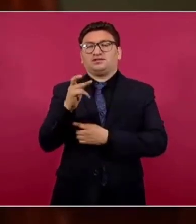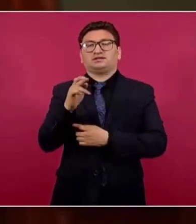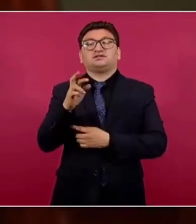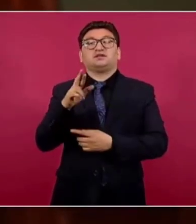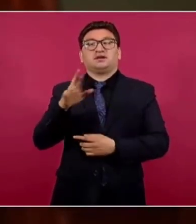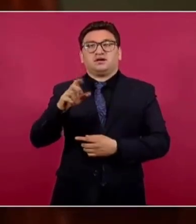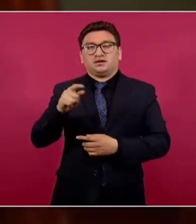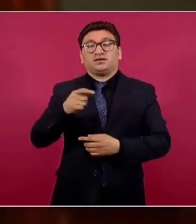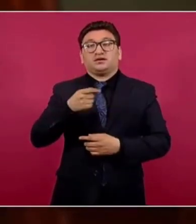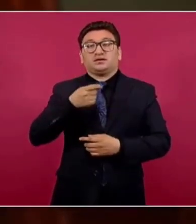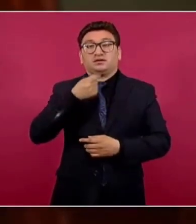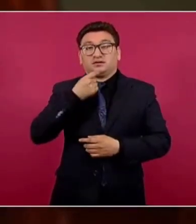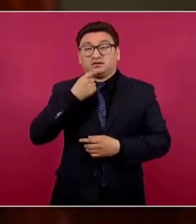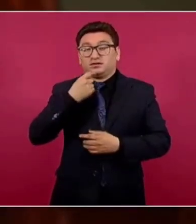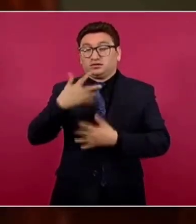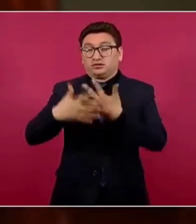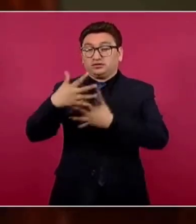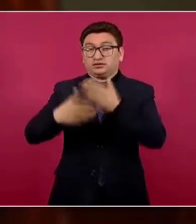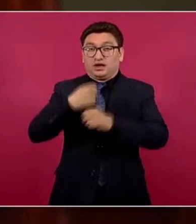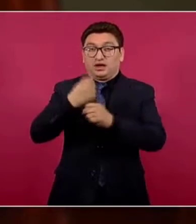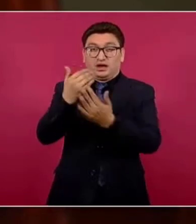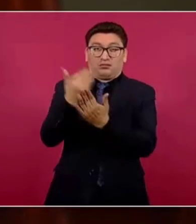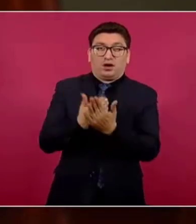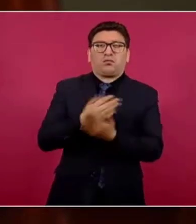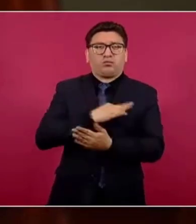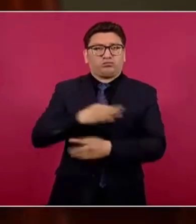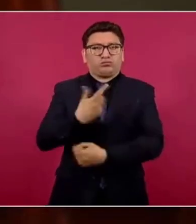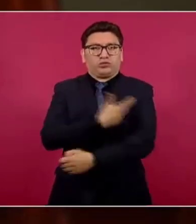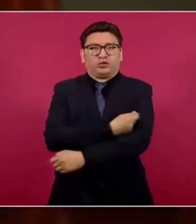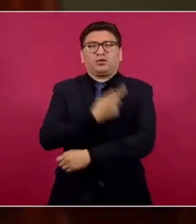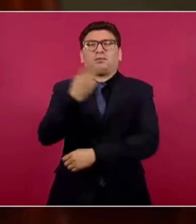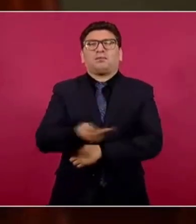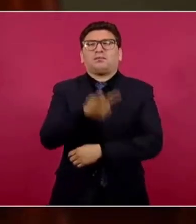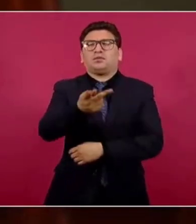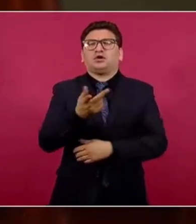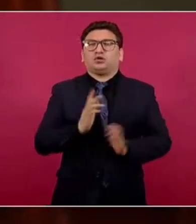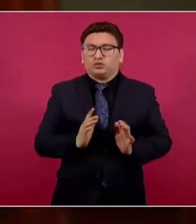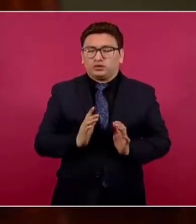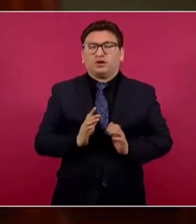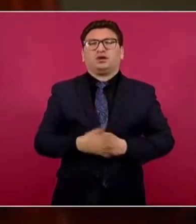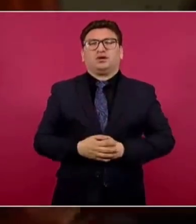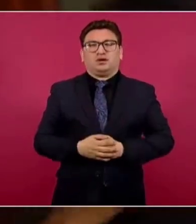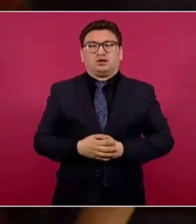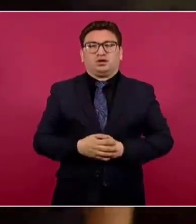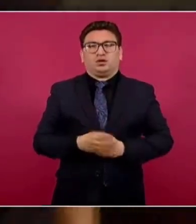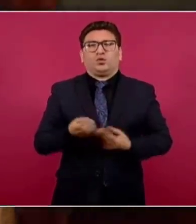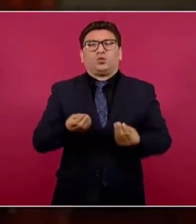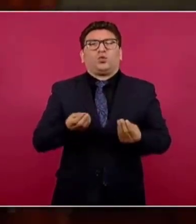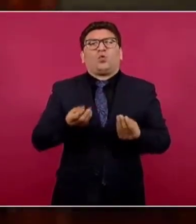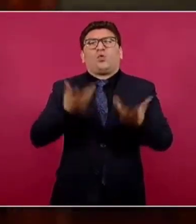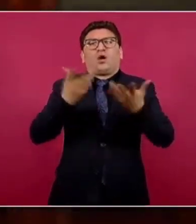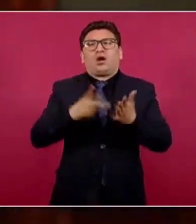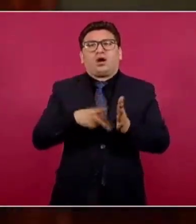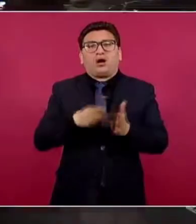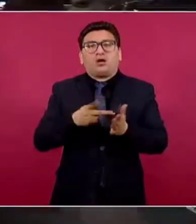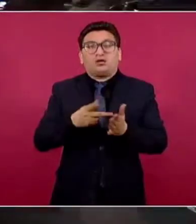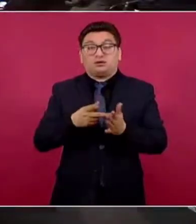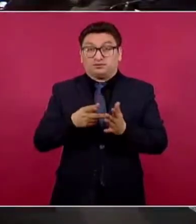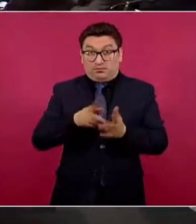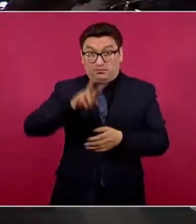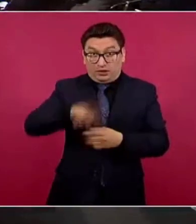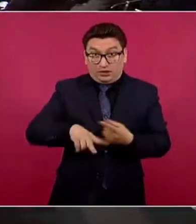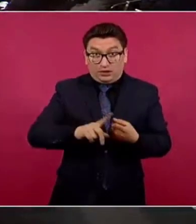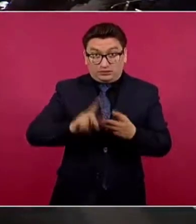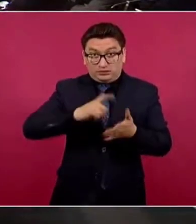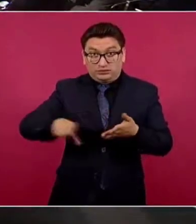menores de 15 años. En este sentido, preguntarle, presidente, si cuántas dosis, bueno, si esto es así,